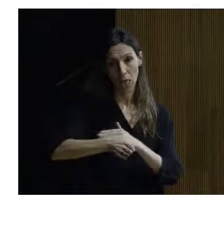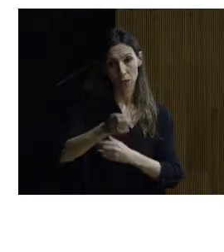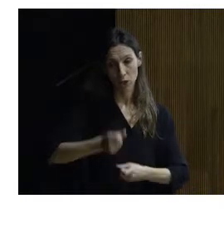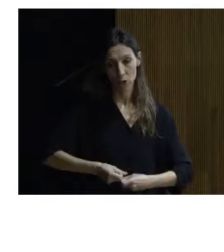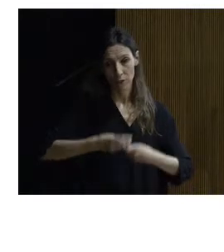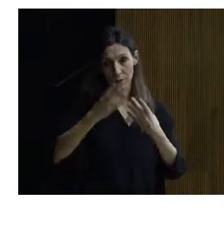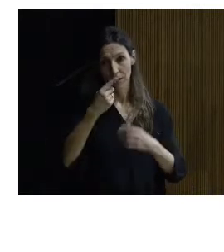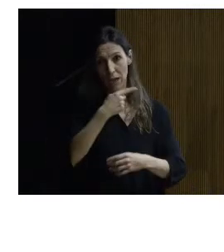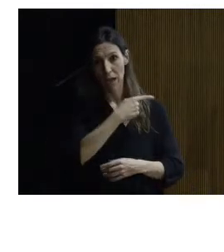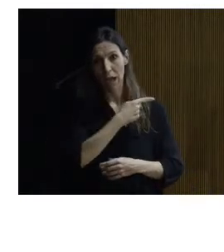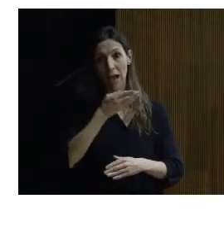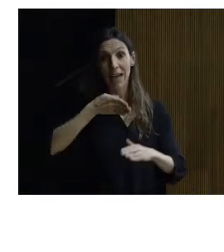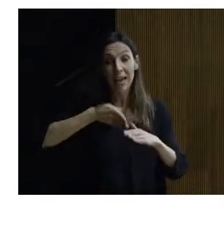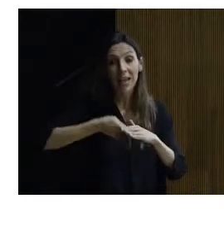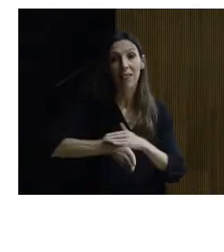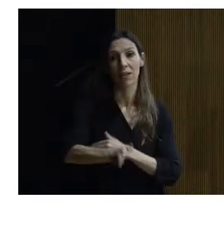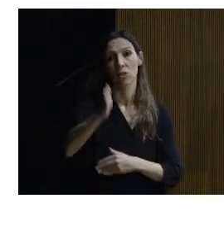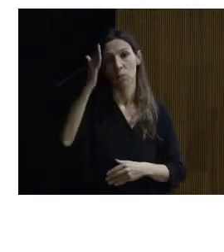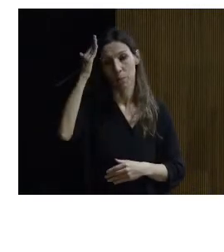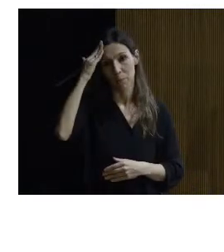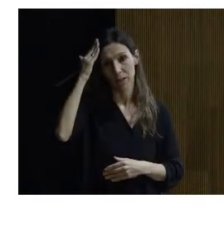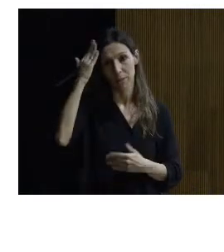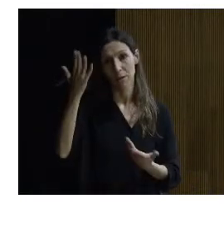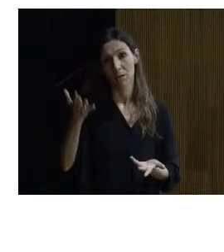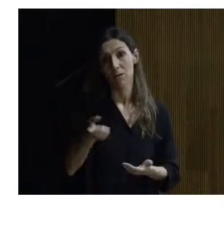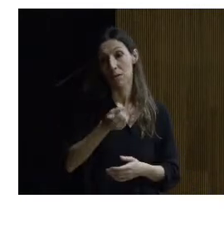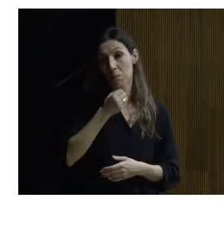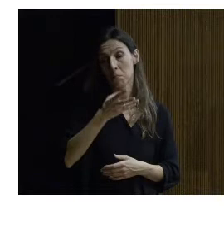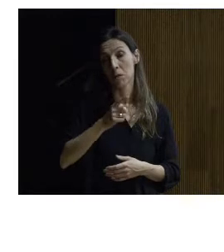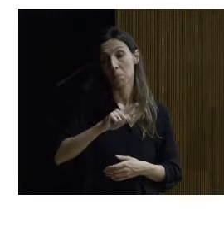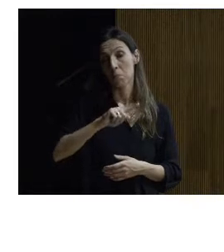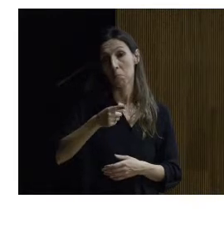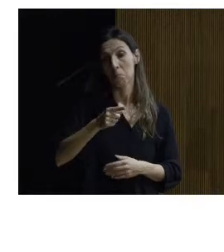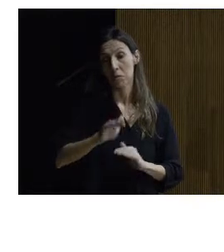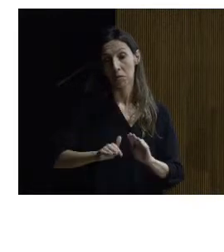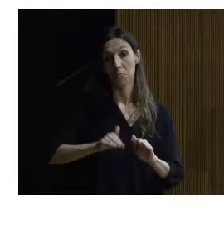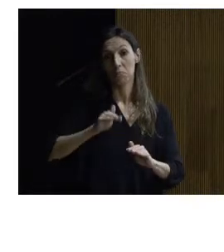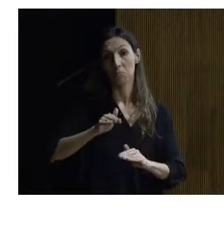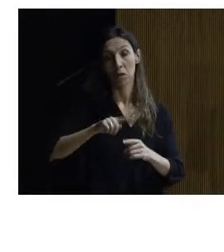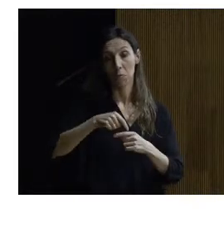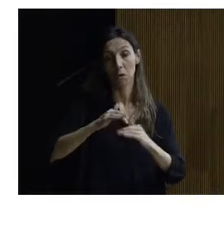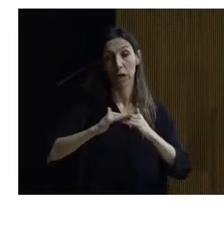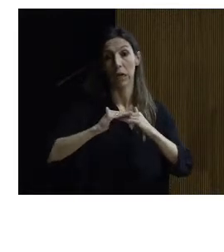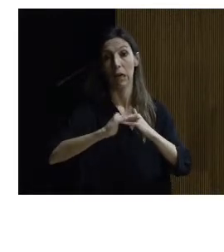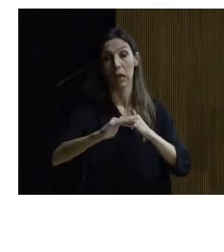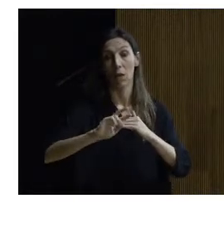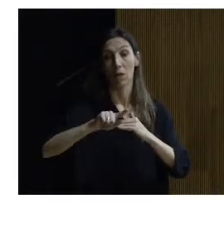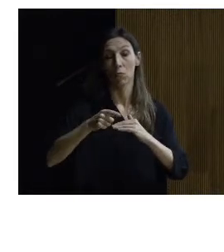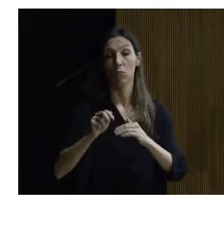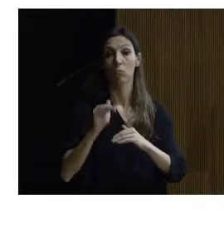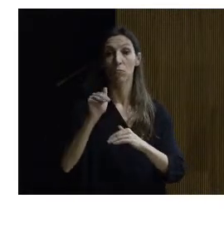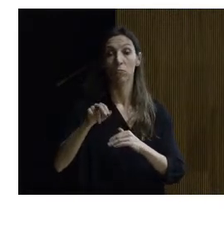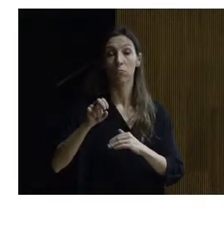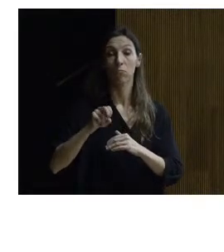tenéis esta esta entrada principal por bueno pues tiene un primer tramos de escaleras llegamos a este rellano aquí otro par de peldaños y ya accedemos